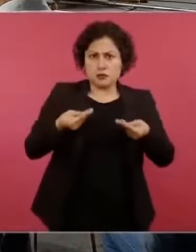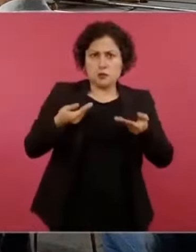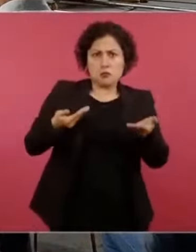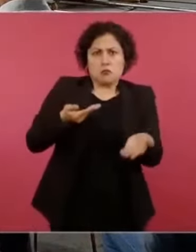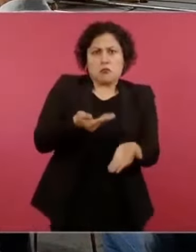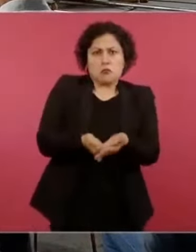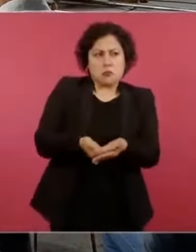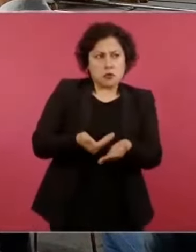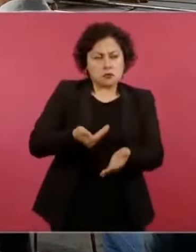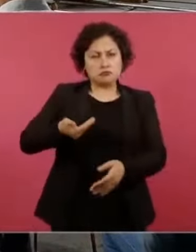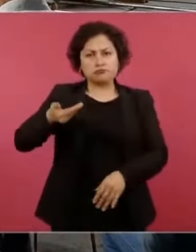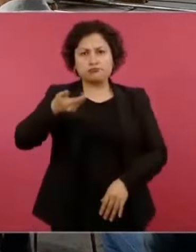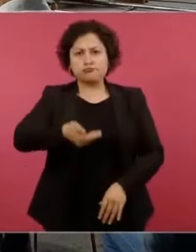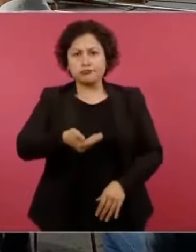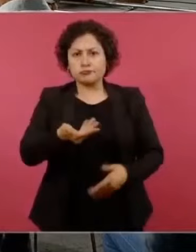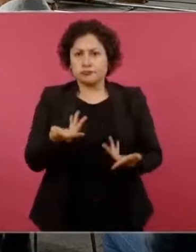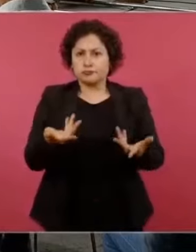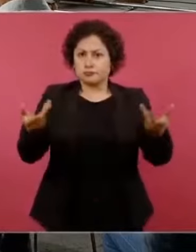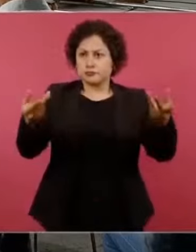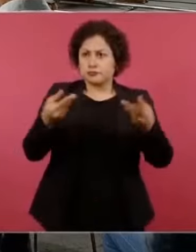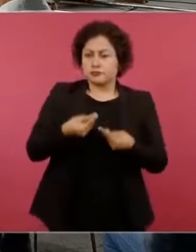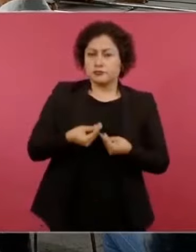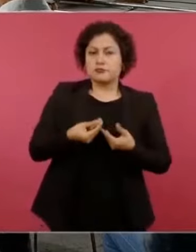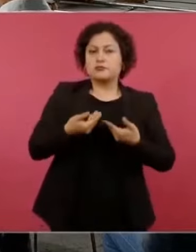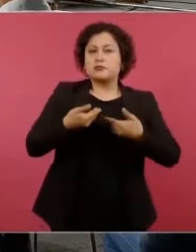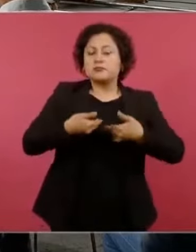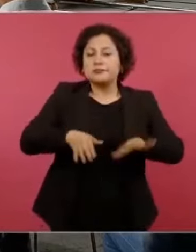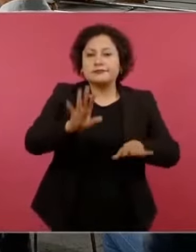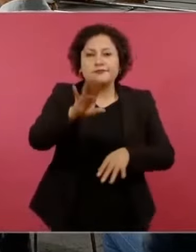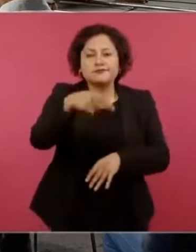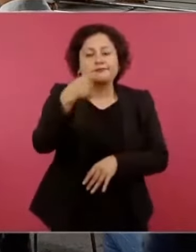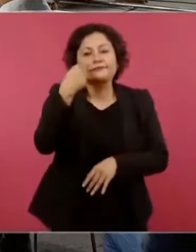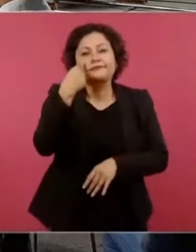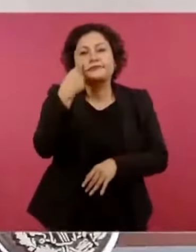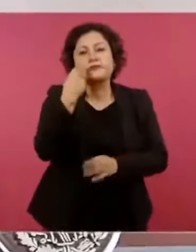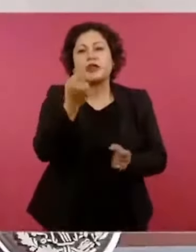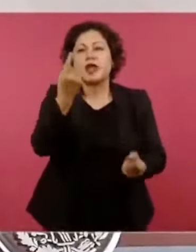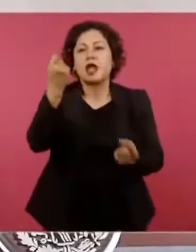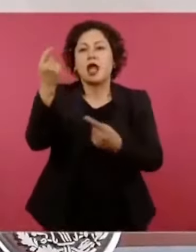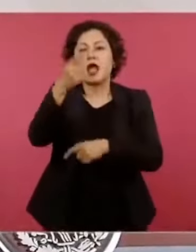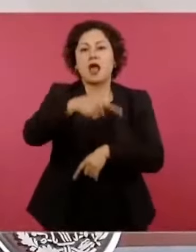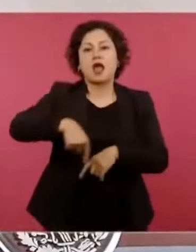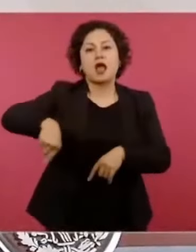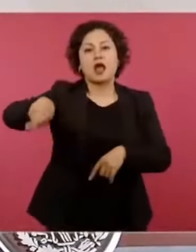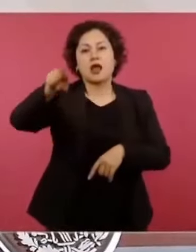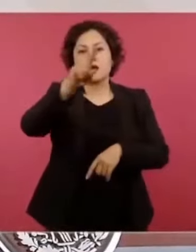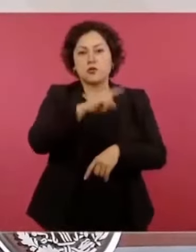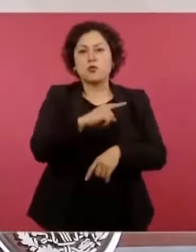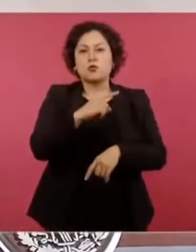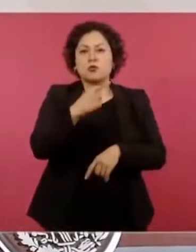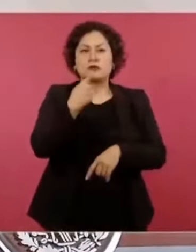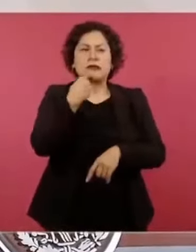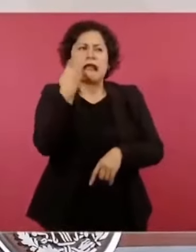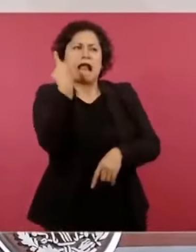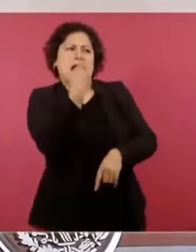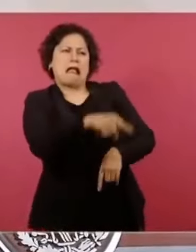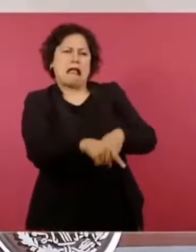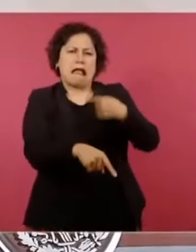incluso se quejan, pero sin taparse la cara